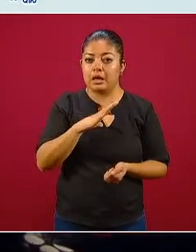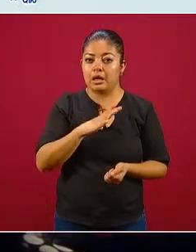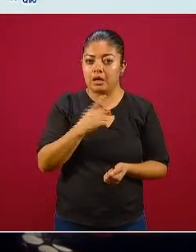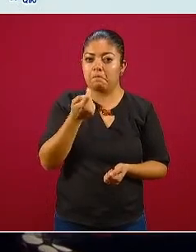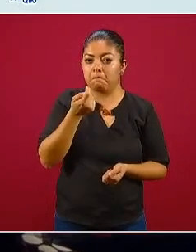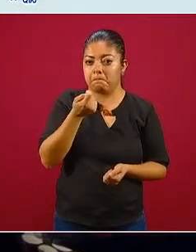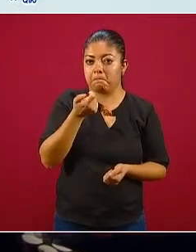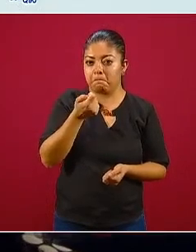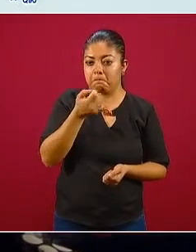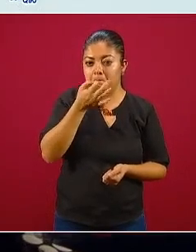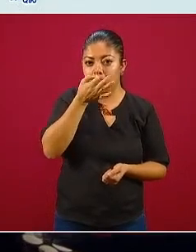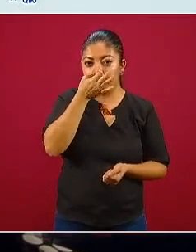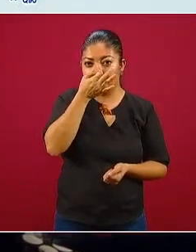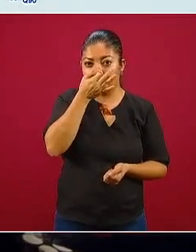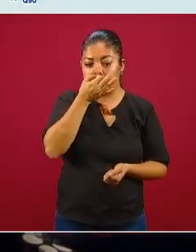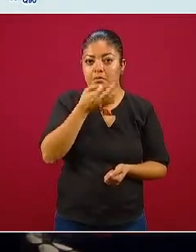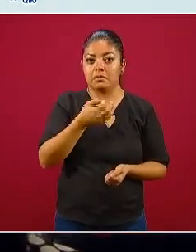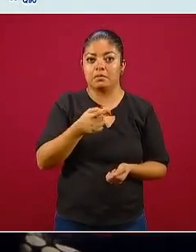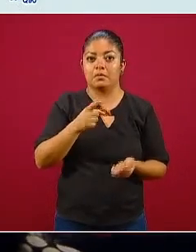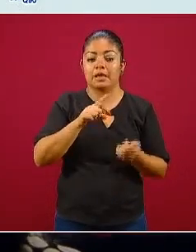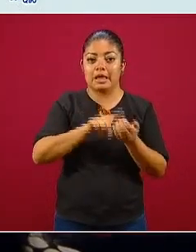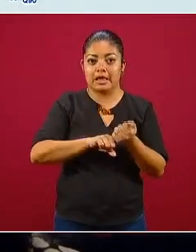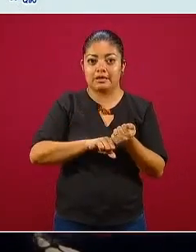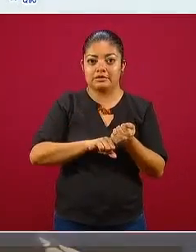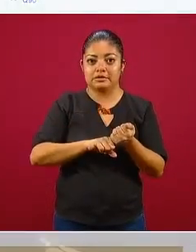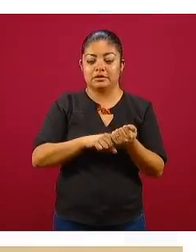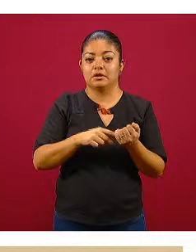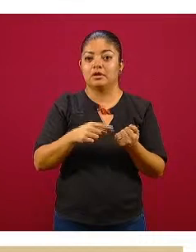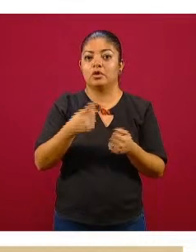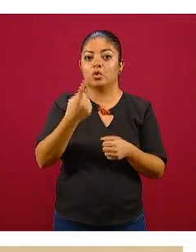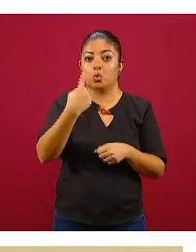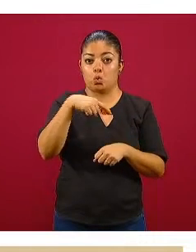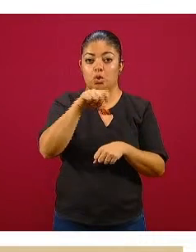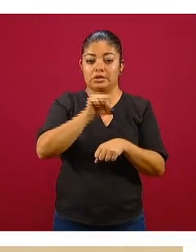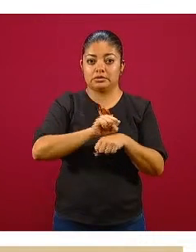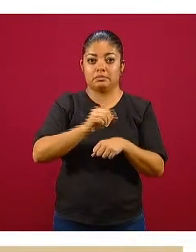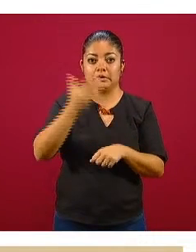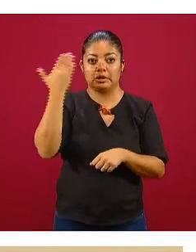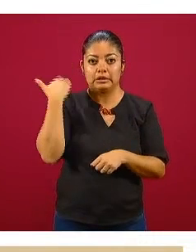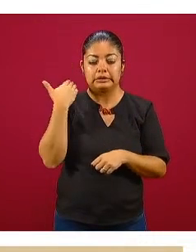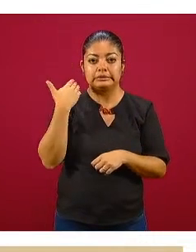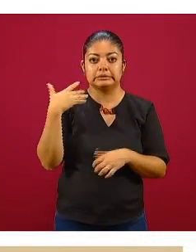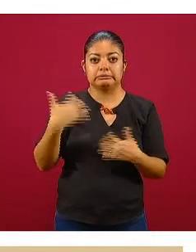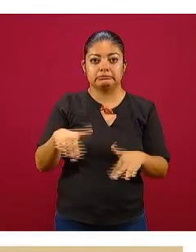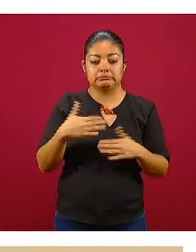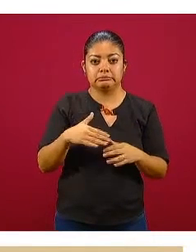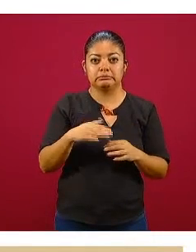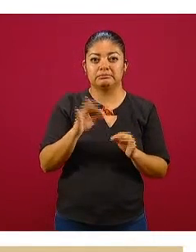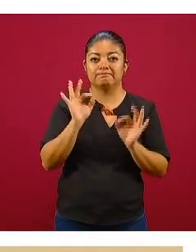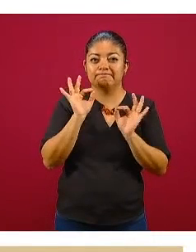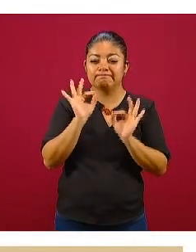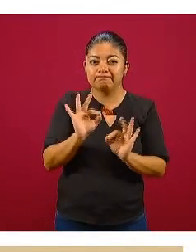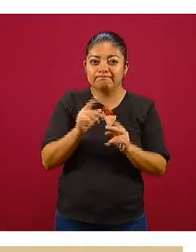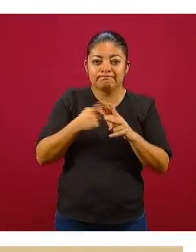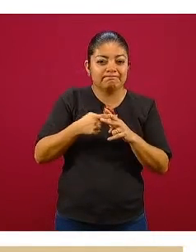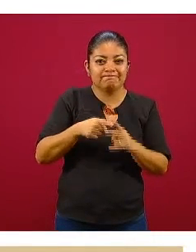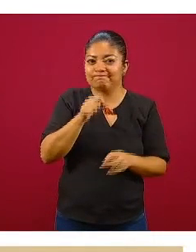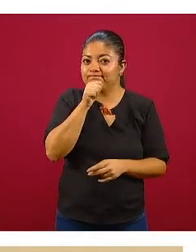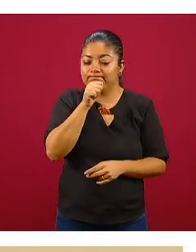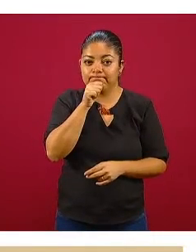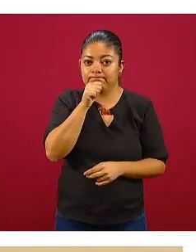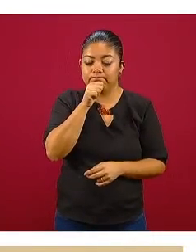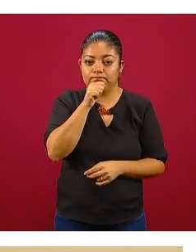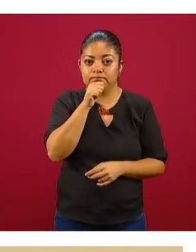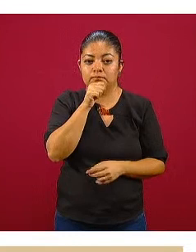hasta hace una semana la predicción era muy extendida poco precisa y tenía que ver